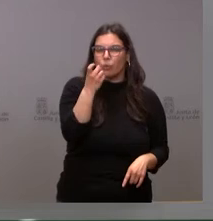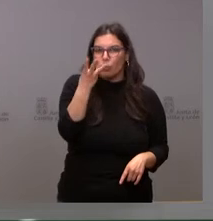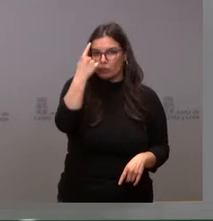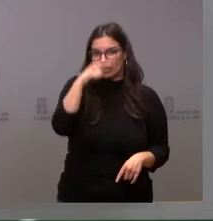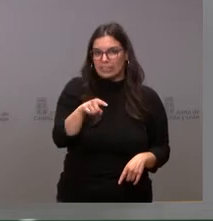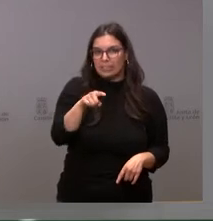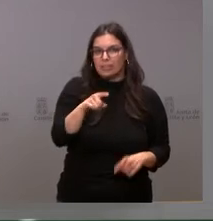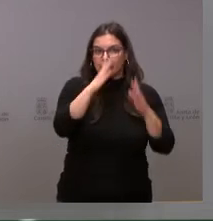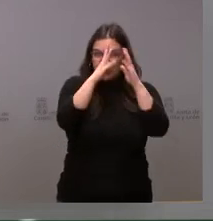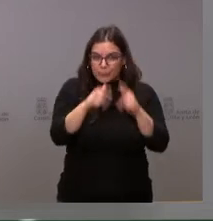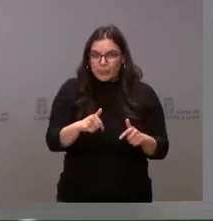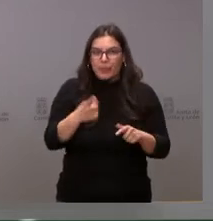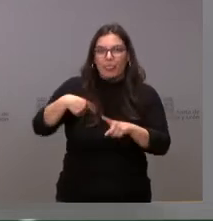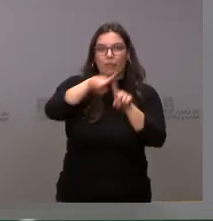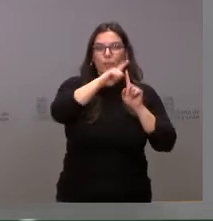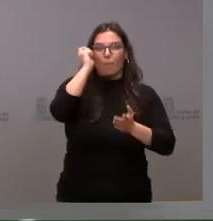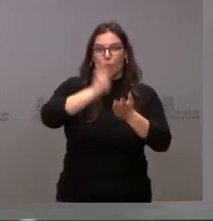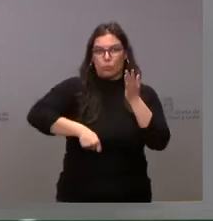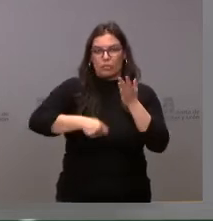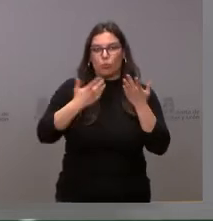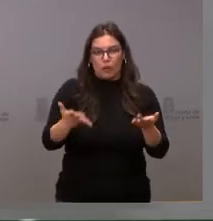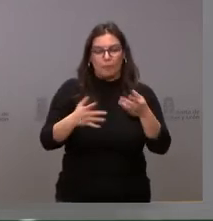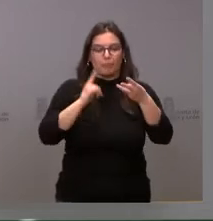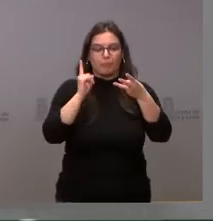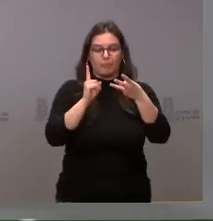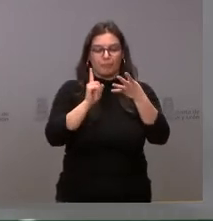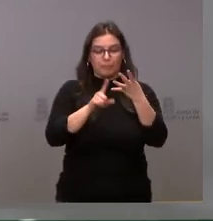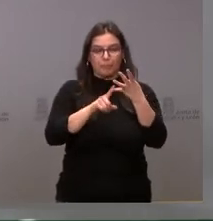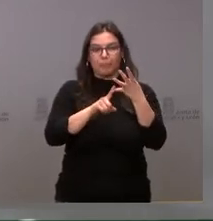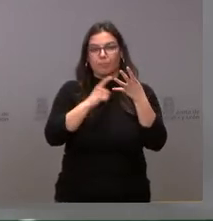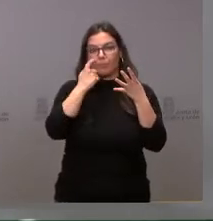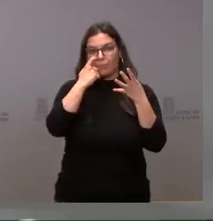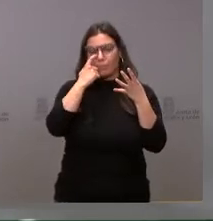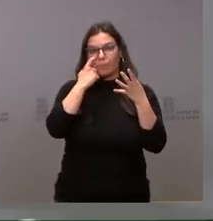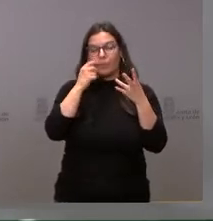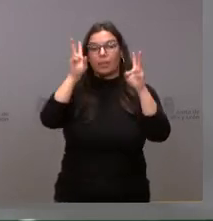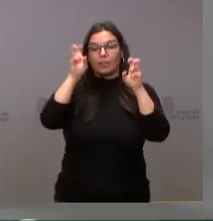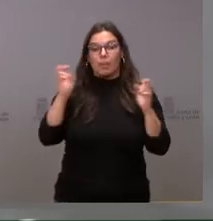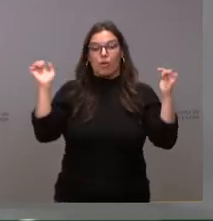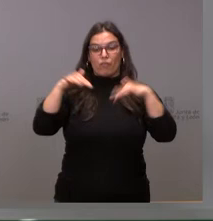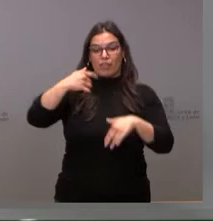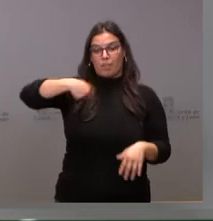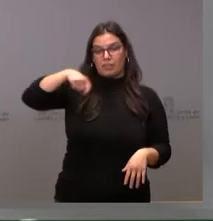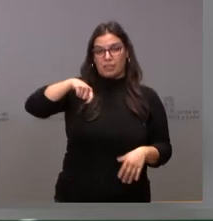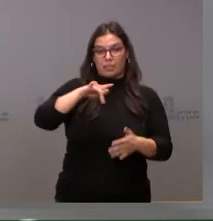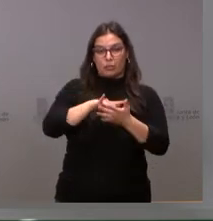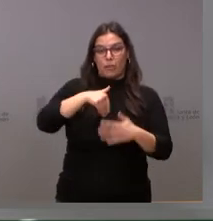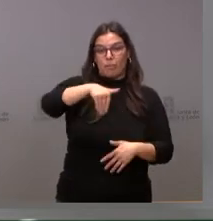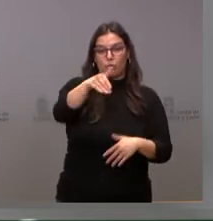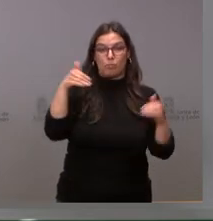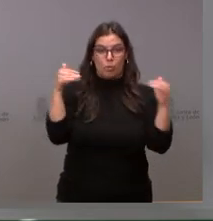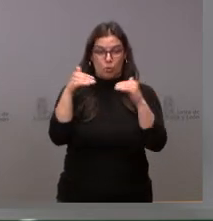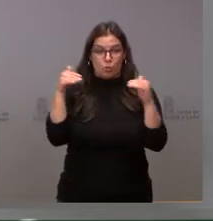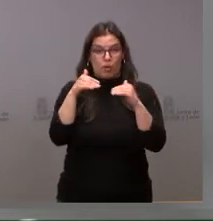cuánto contabiliza la Junta, que se puede devolver por esas multas. Y, en último lugar, sobre la Conferencia de Presidentes, que se celebra el jueves que viene